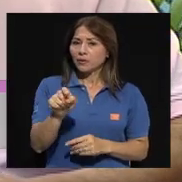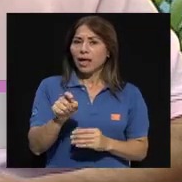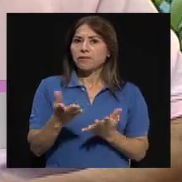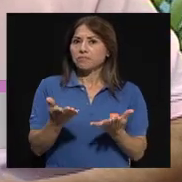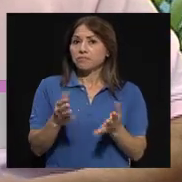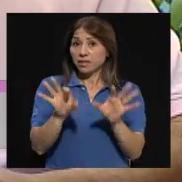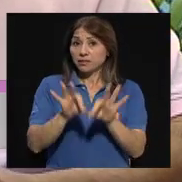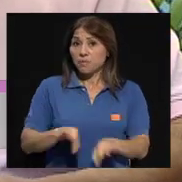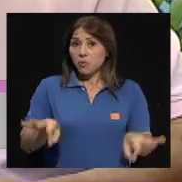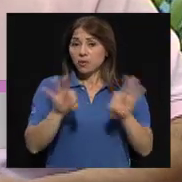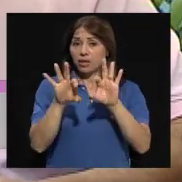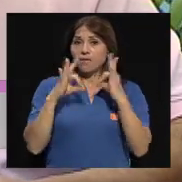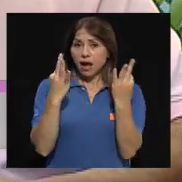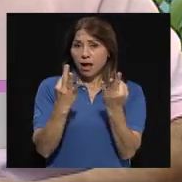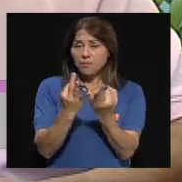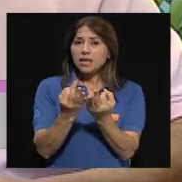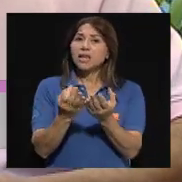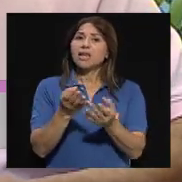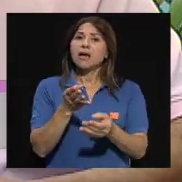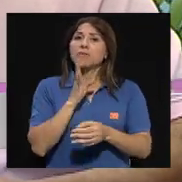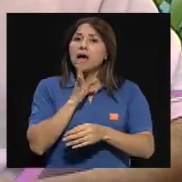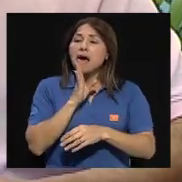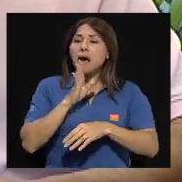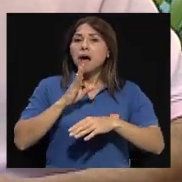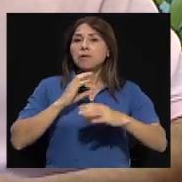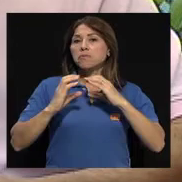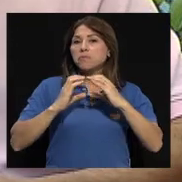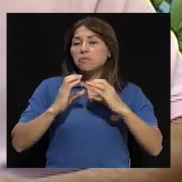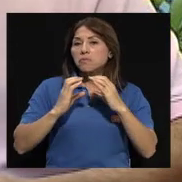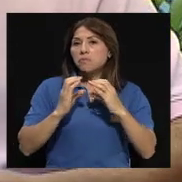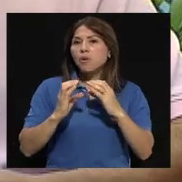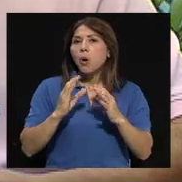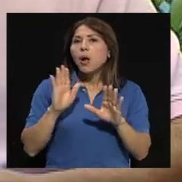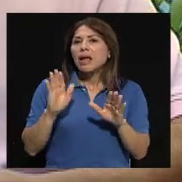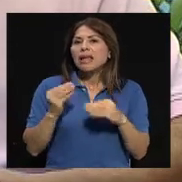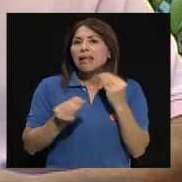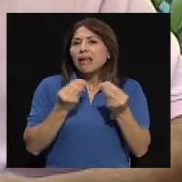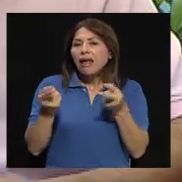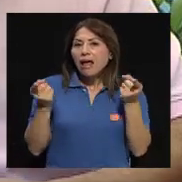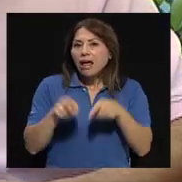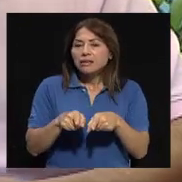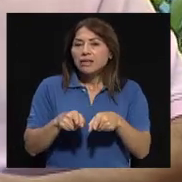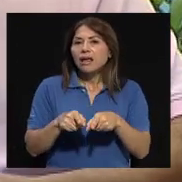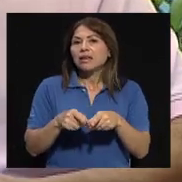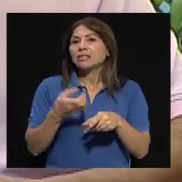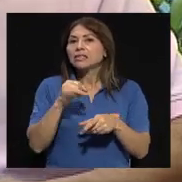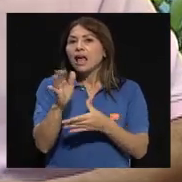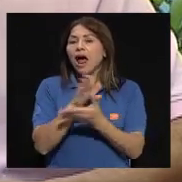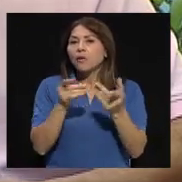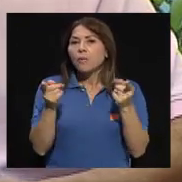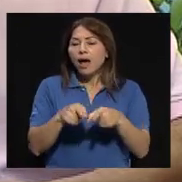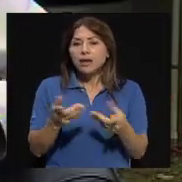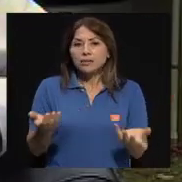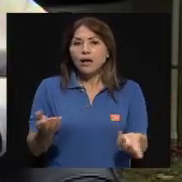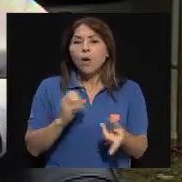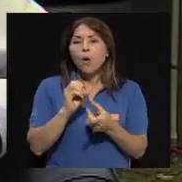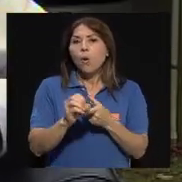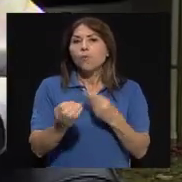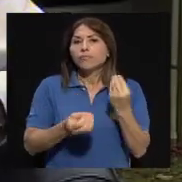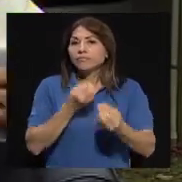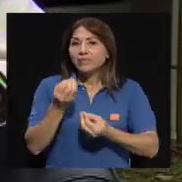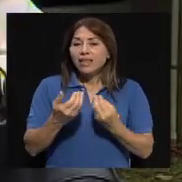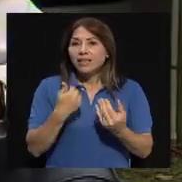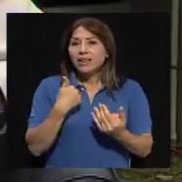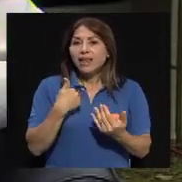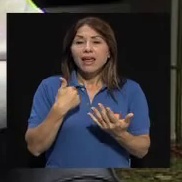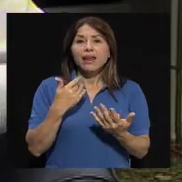simulacro, o por lo menos conversar sobre rutas de evacuación? ¿Cuánto es lo recomendable, una vez al año, dos veces al año? ¿Qué es lo que se recomienda? La